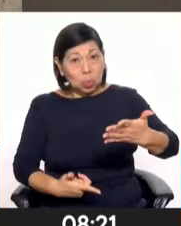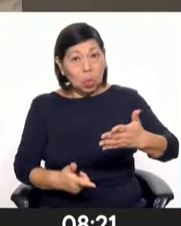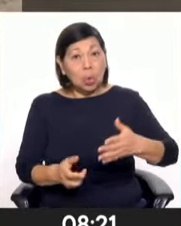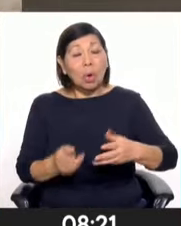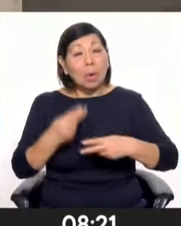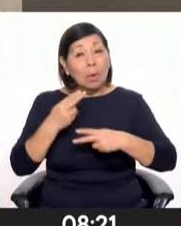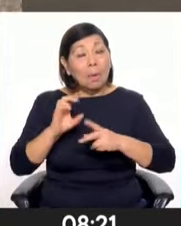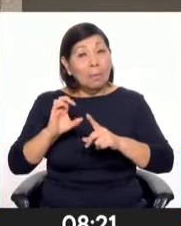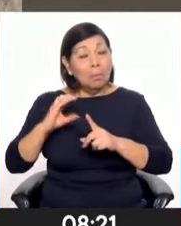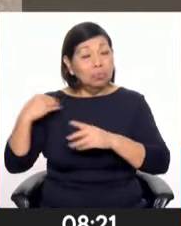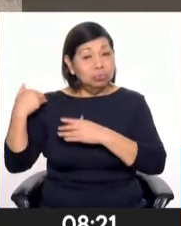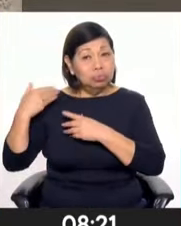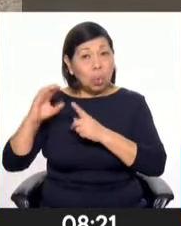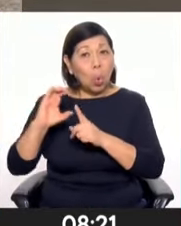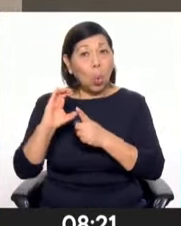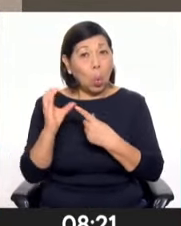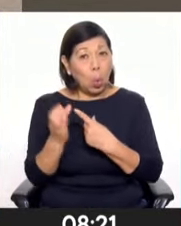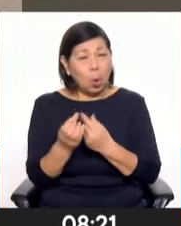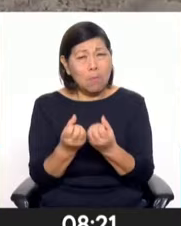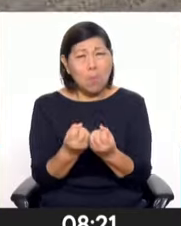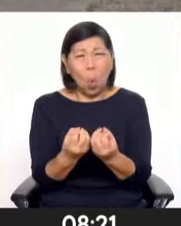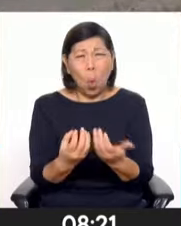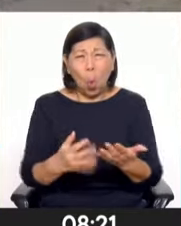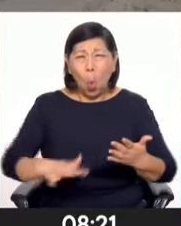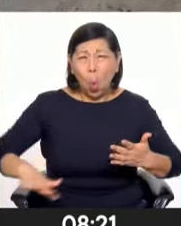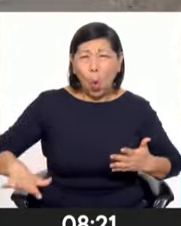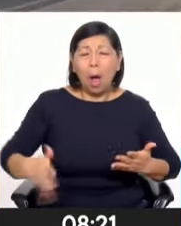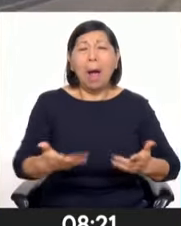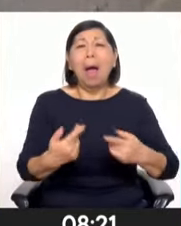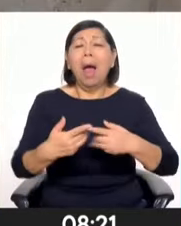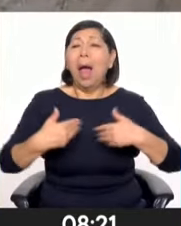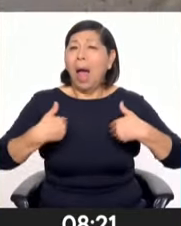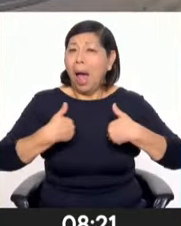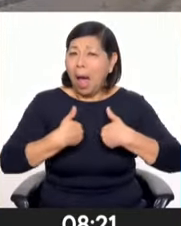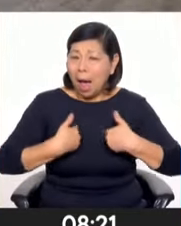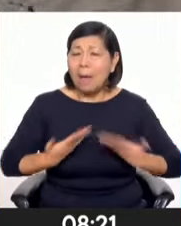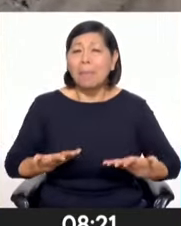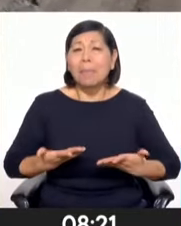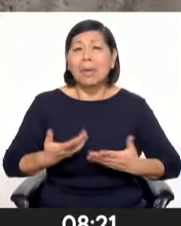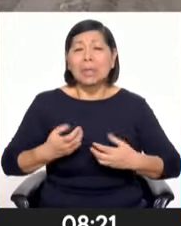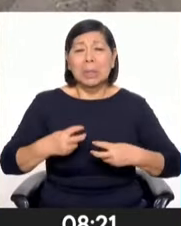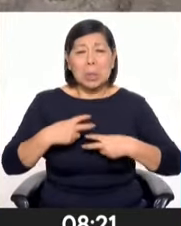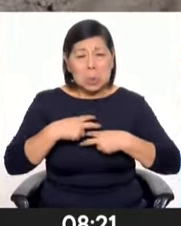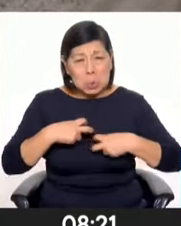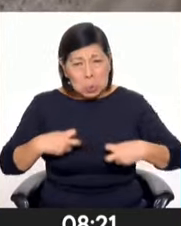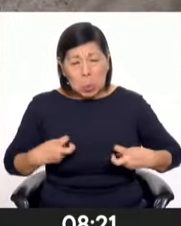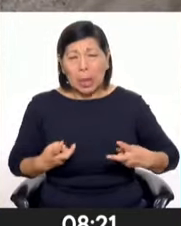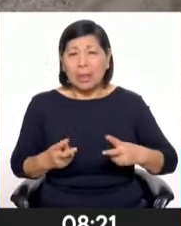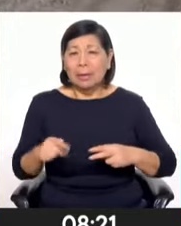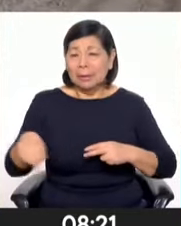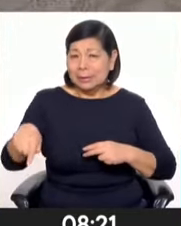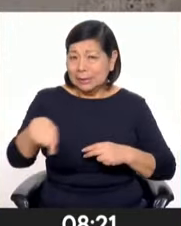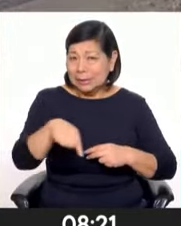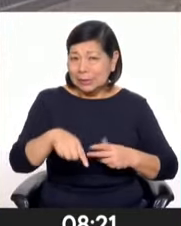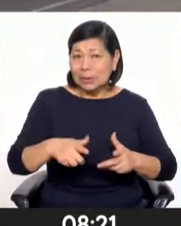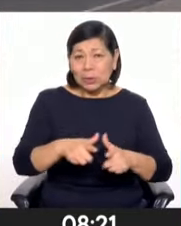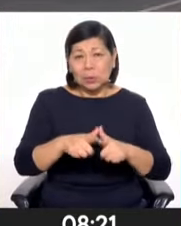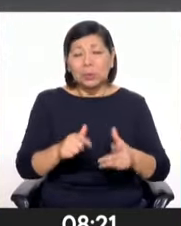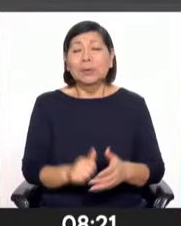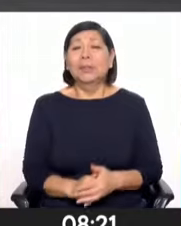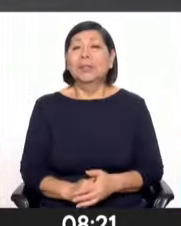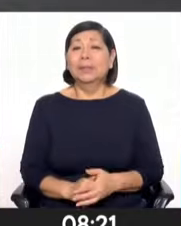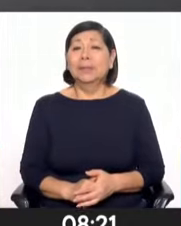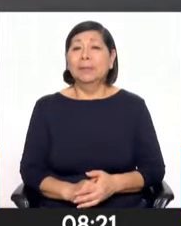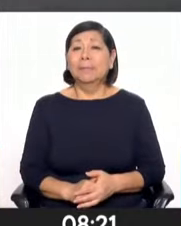de la Humanidad por la cantidad de fauna, tanto de invertebrados y vertebrados que tiene esta zona,